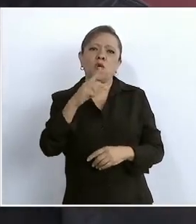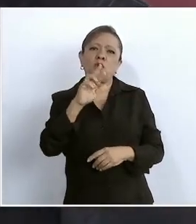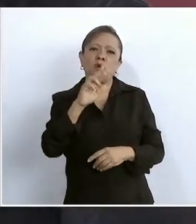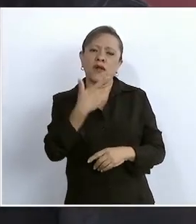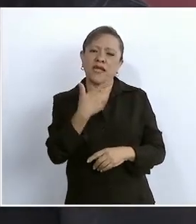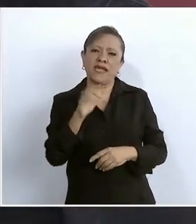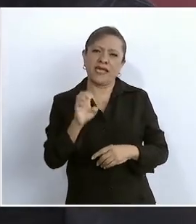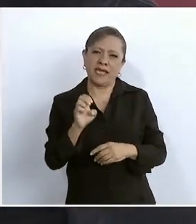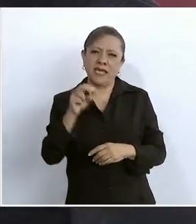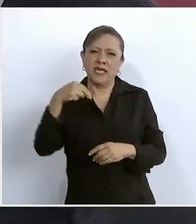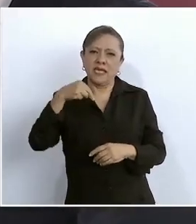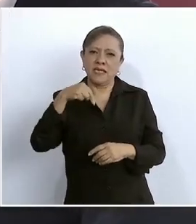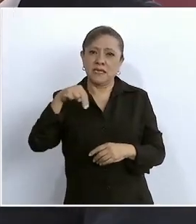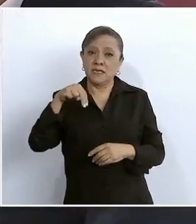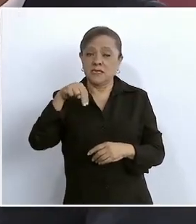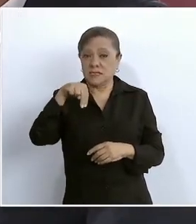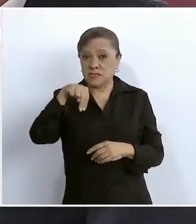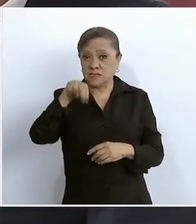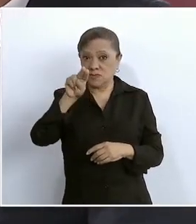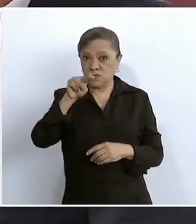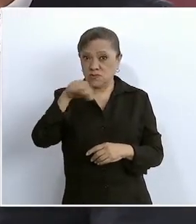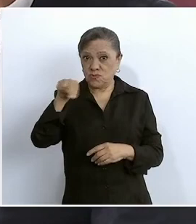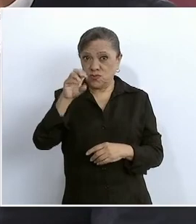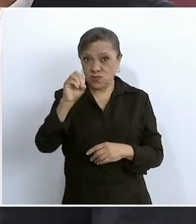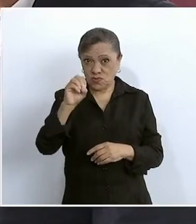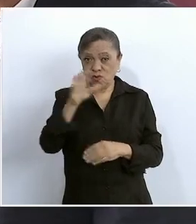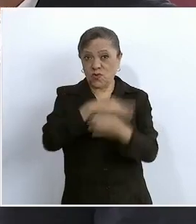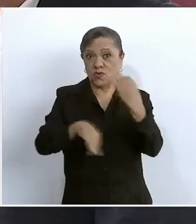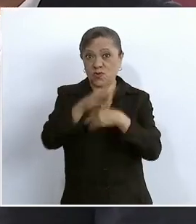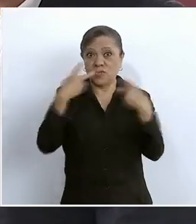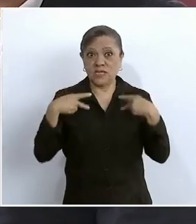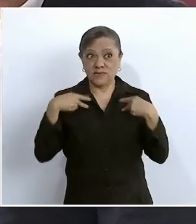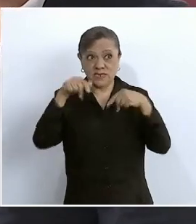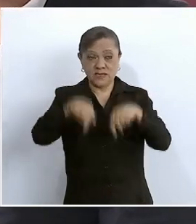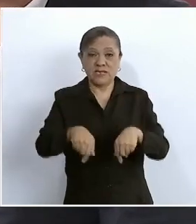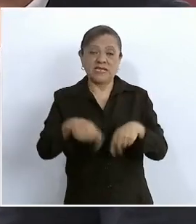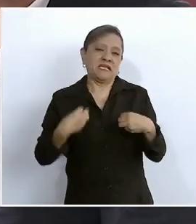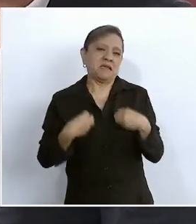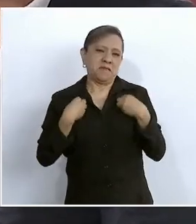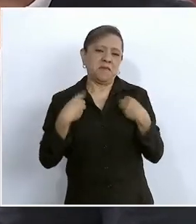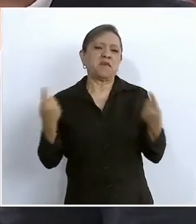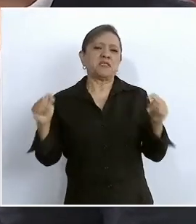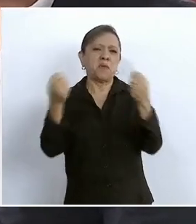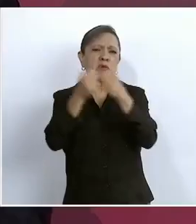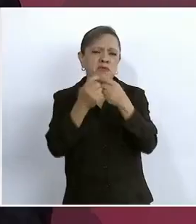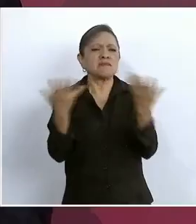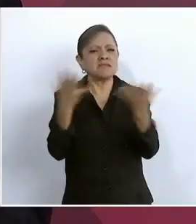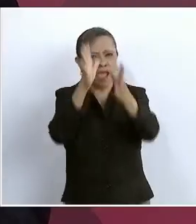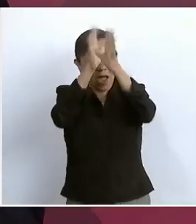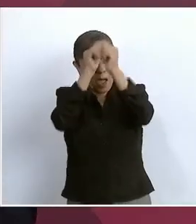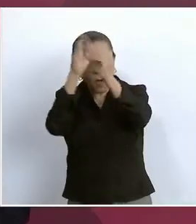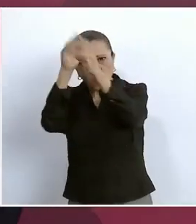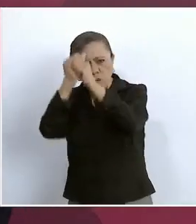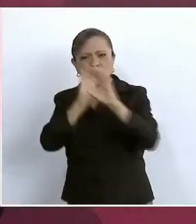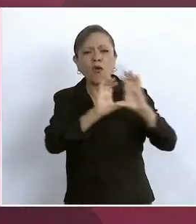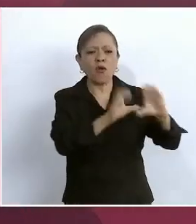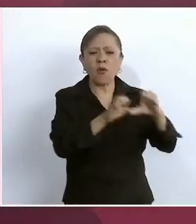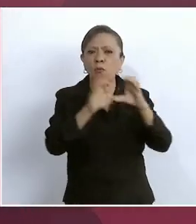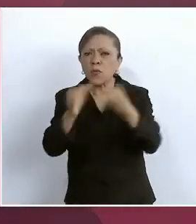con todos los habitantes de Tepoztlán, se hicieron acuerdos con las comunidades